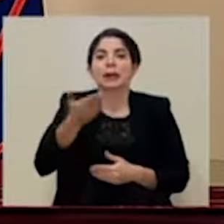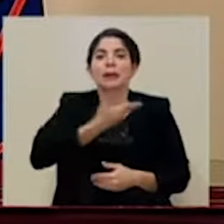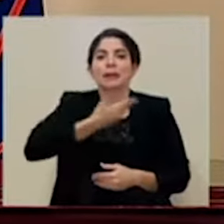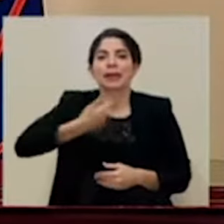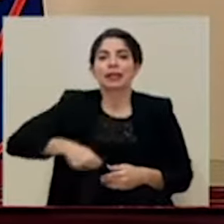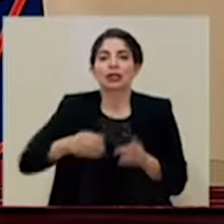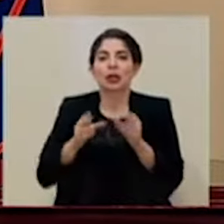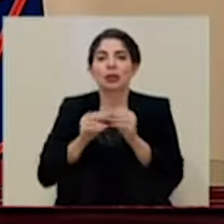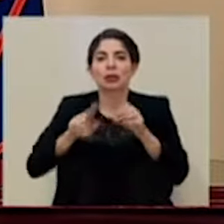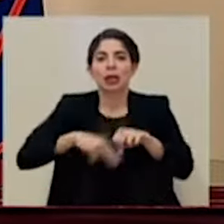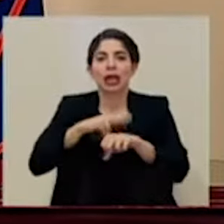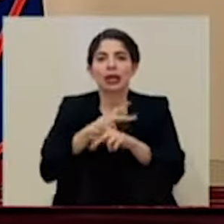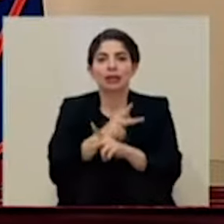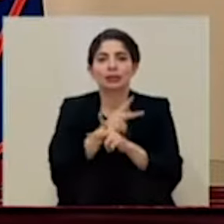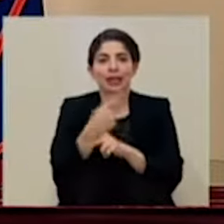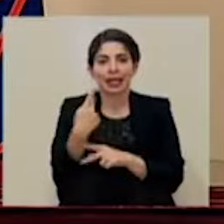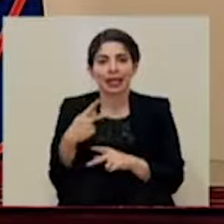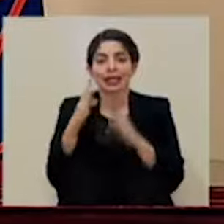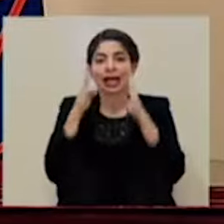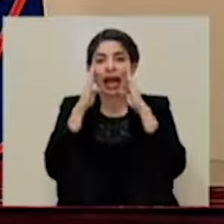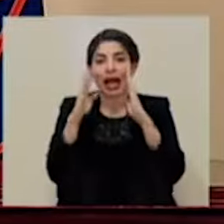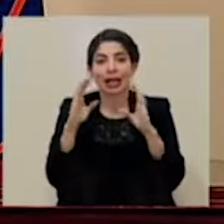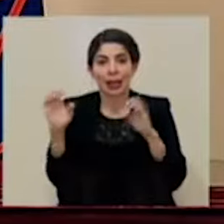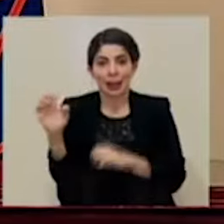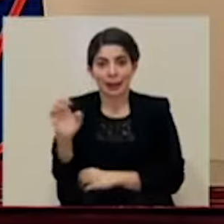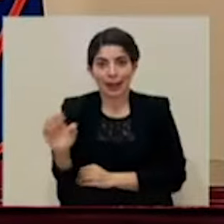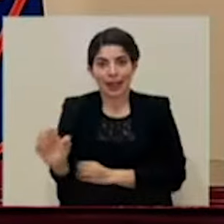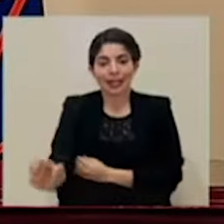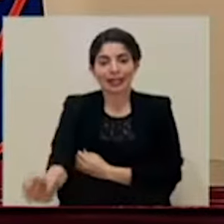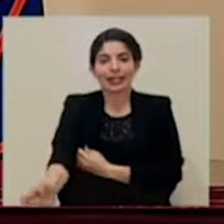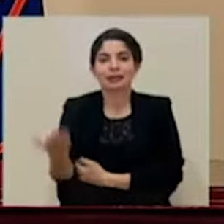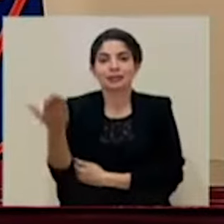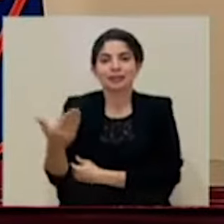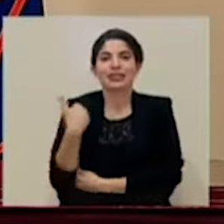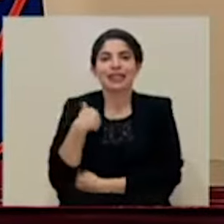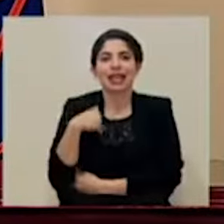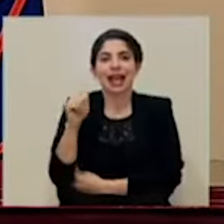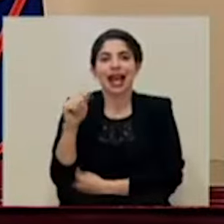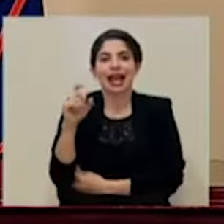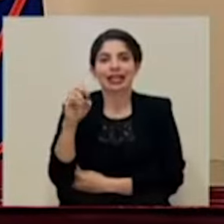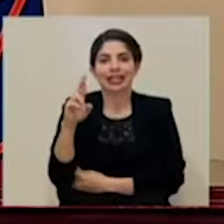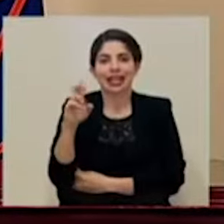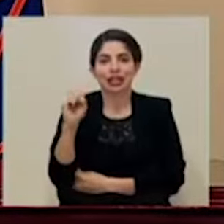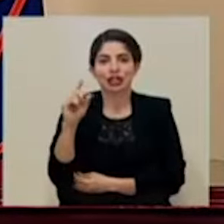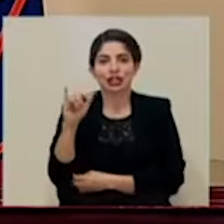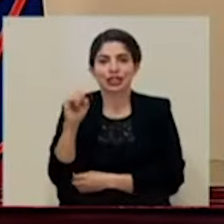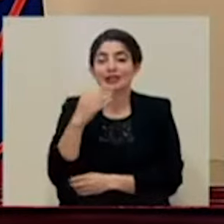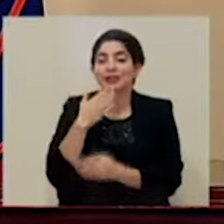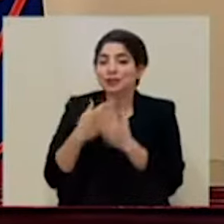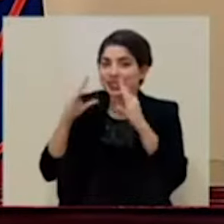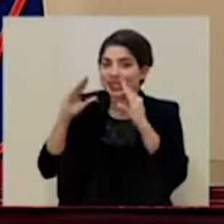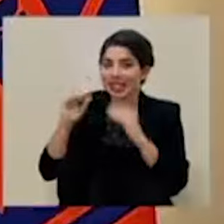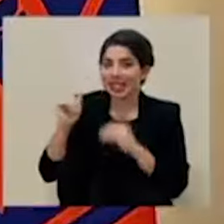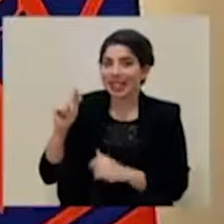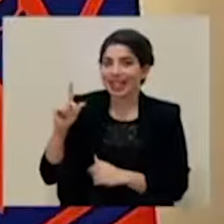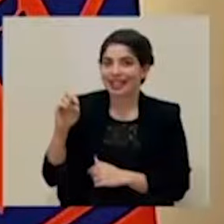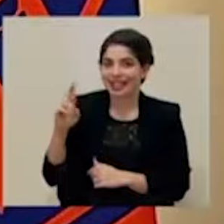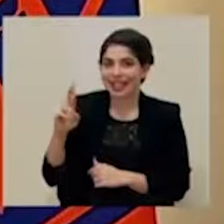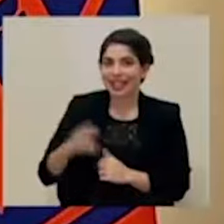Nacional de Prevención de Riesgos y Atención de Emergencias, al señor don Alexander Solís. Muy buenas tardes, don Alexander.